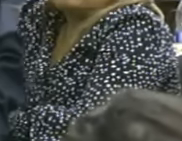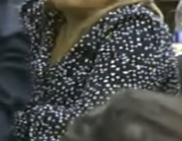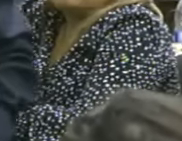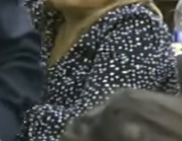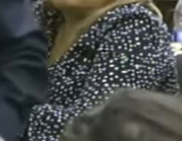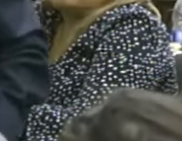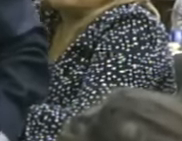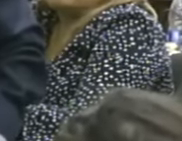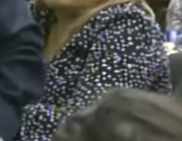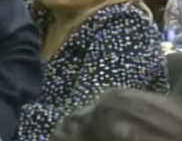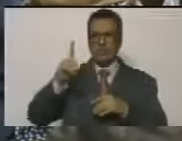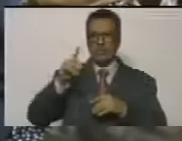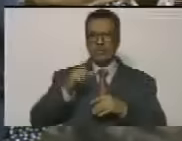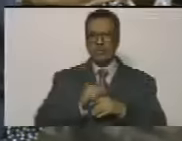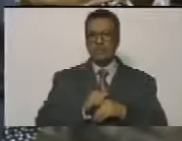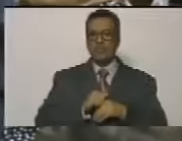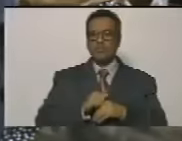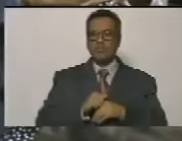Acción Democrática